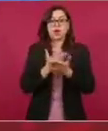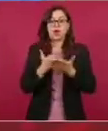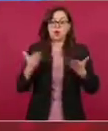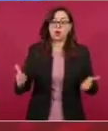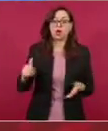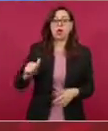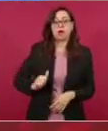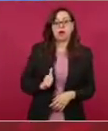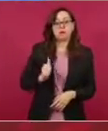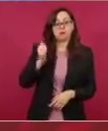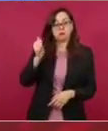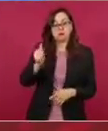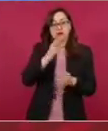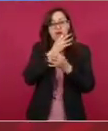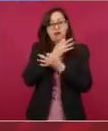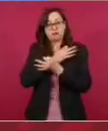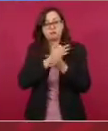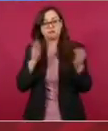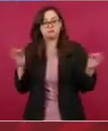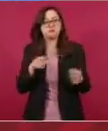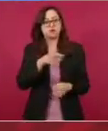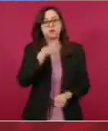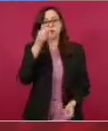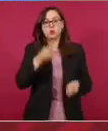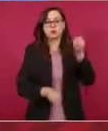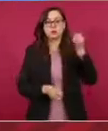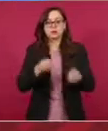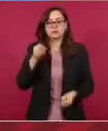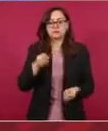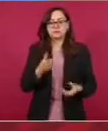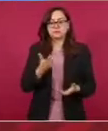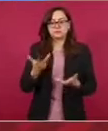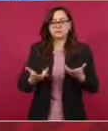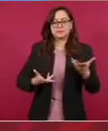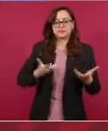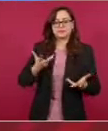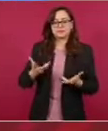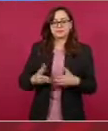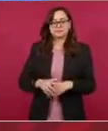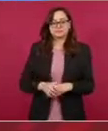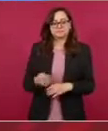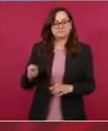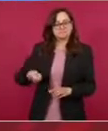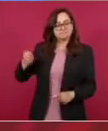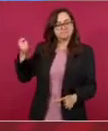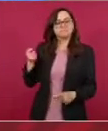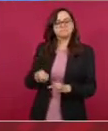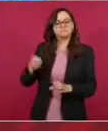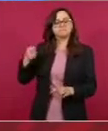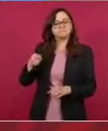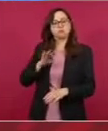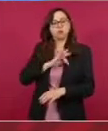no tuvieron razón los pseudoambientalistas,